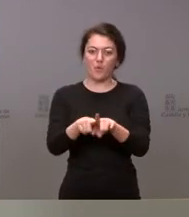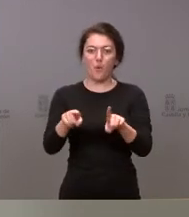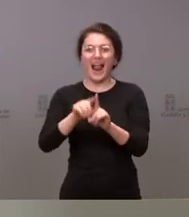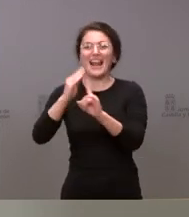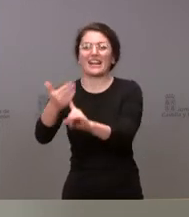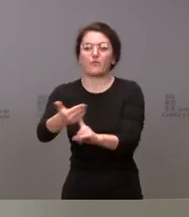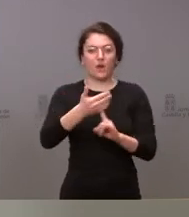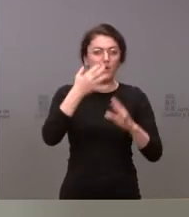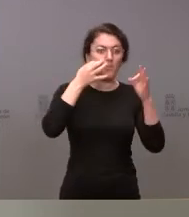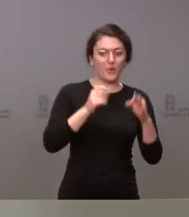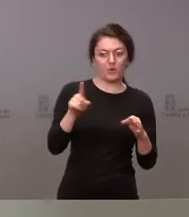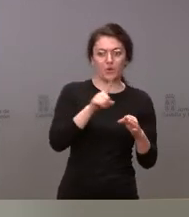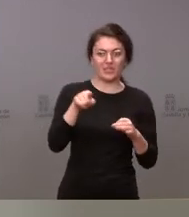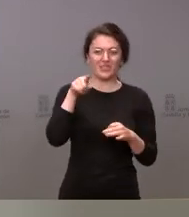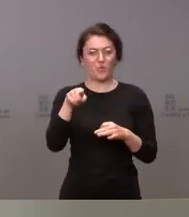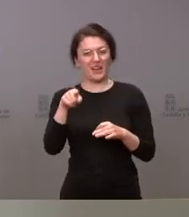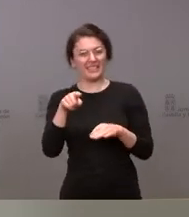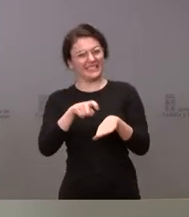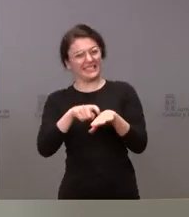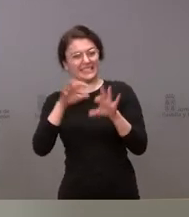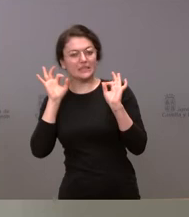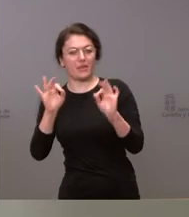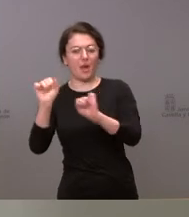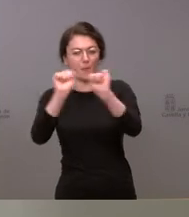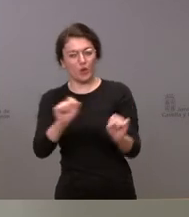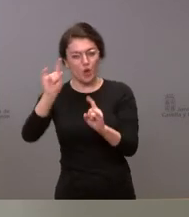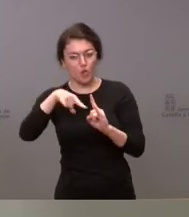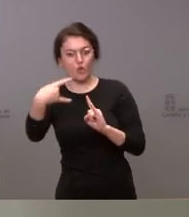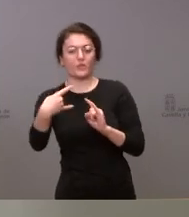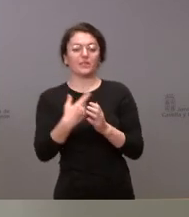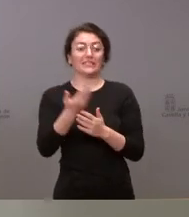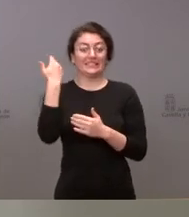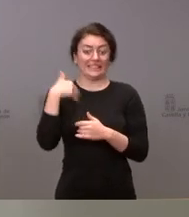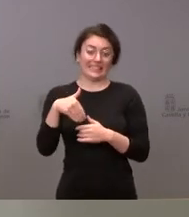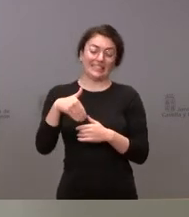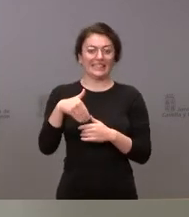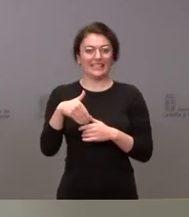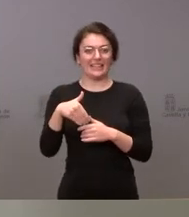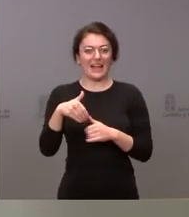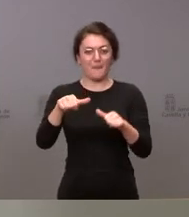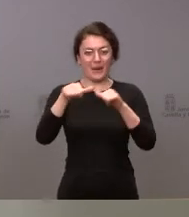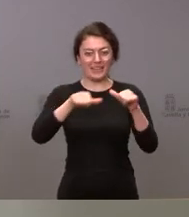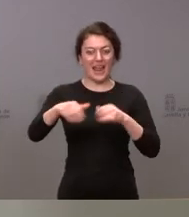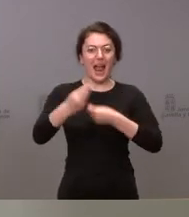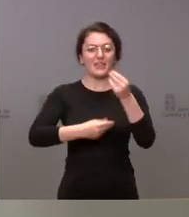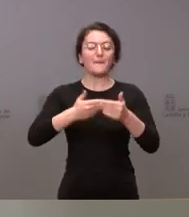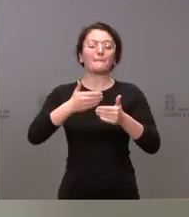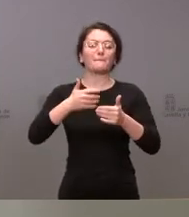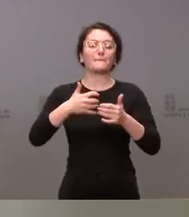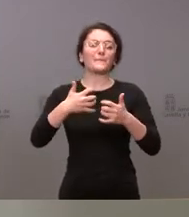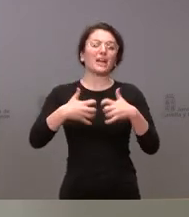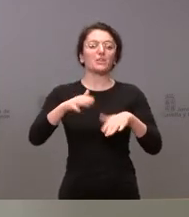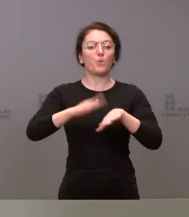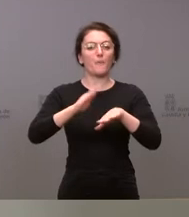que requiere más protección, que es esta circunstancia. A partir de ahí estableceremos los mecanismos de acogimiento. Entre ellos están estas medidas de